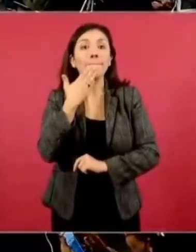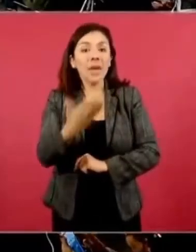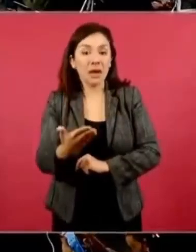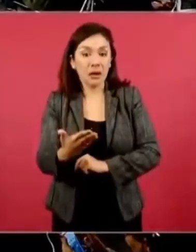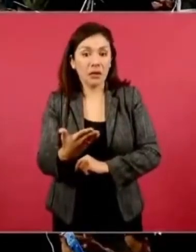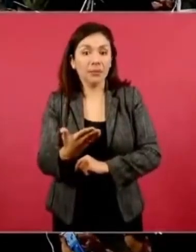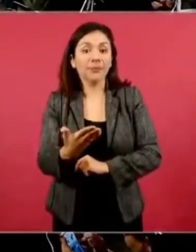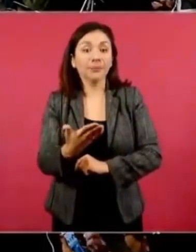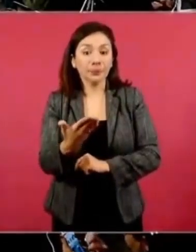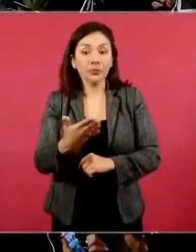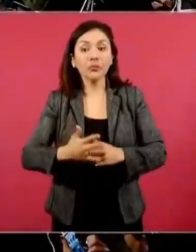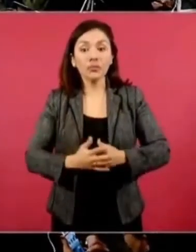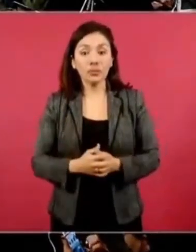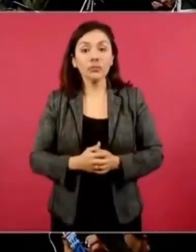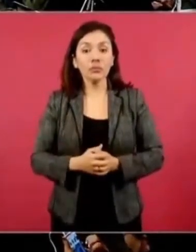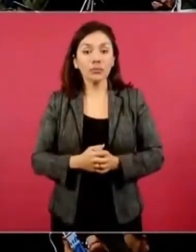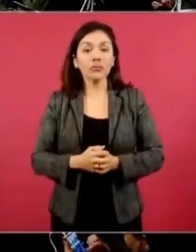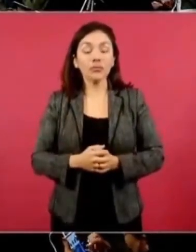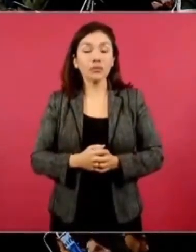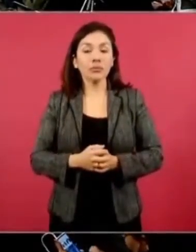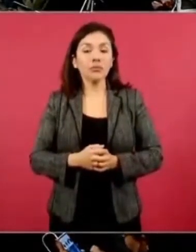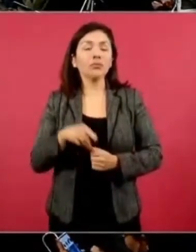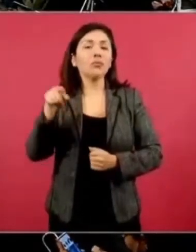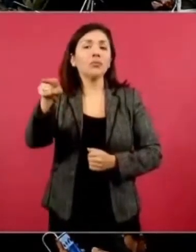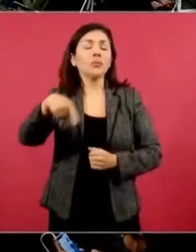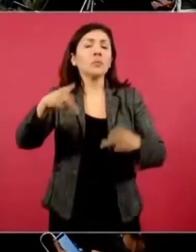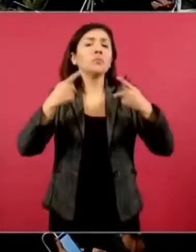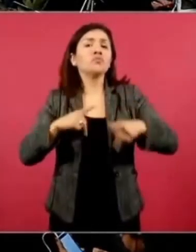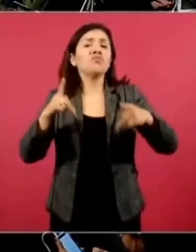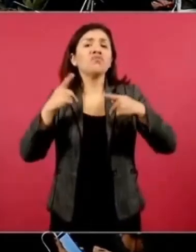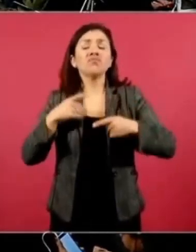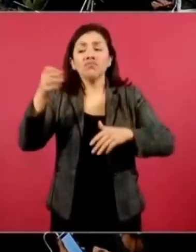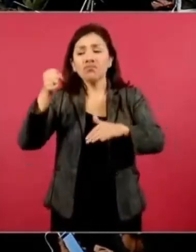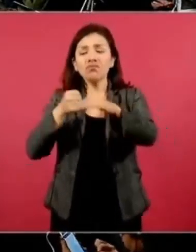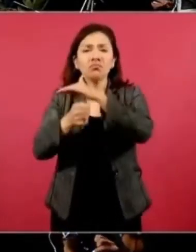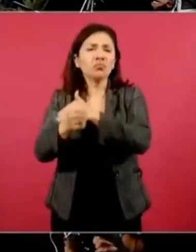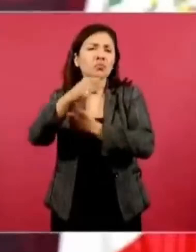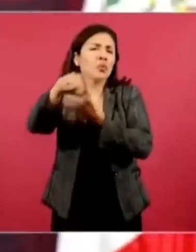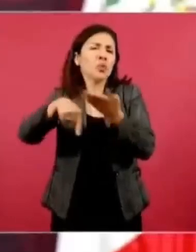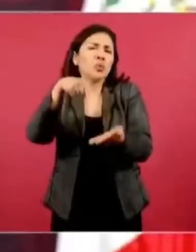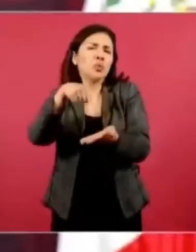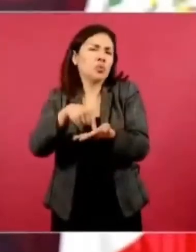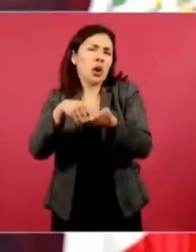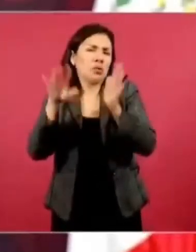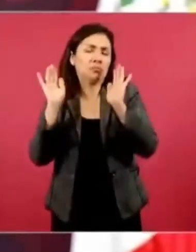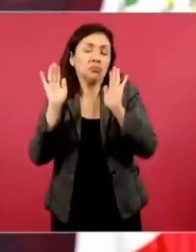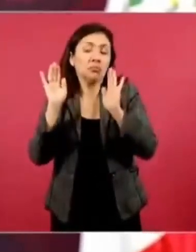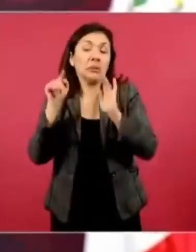los tenían en un lugar y los llevaron